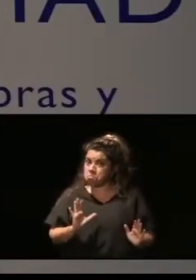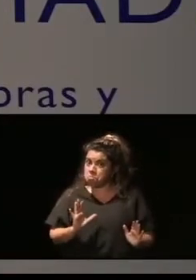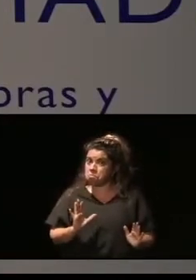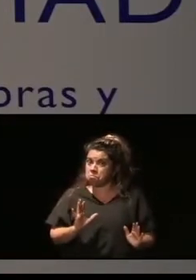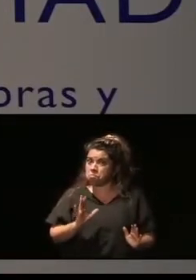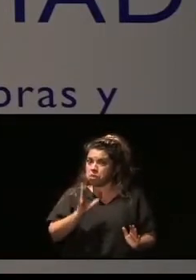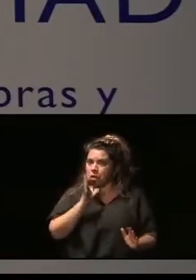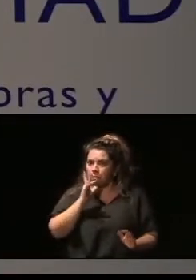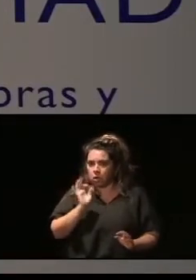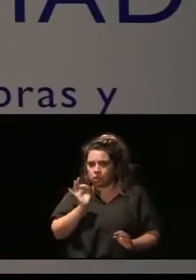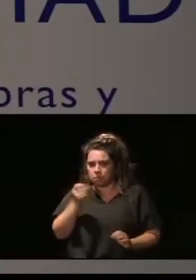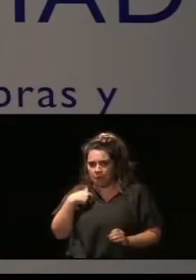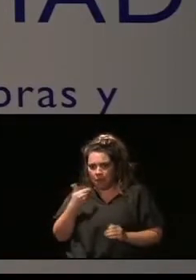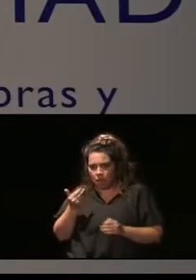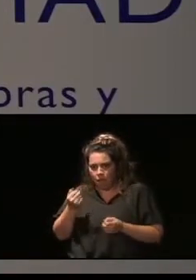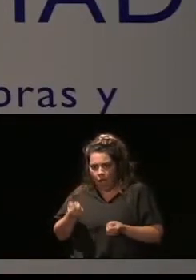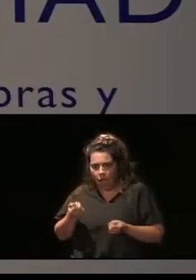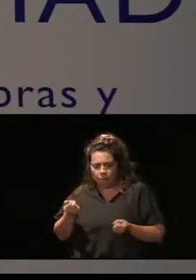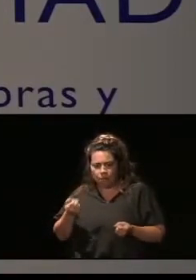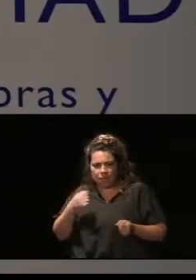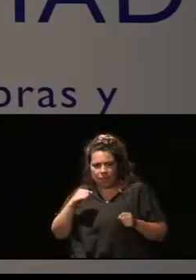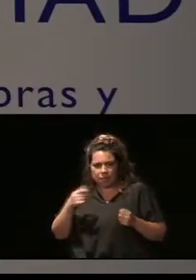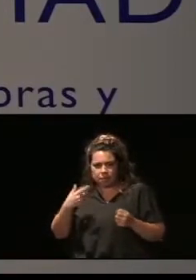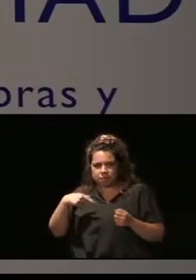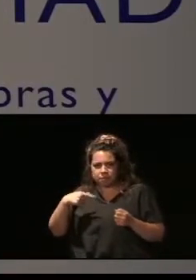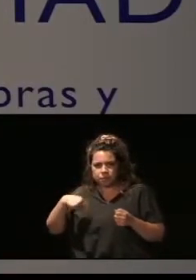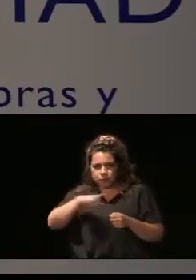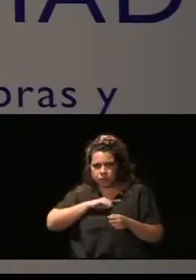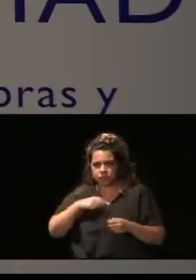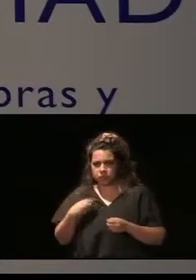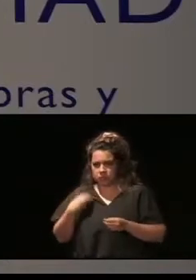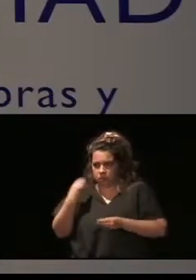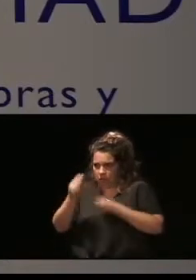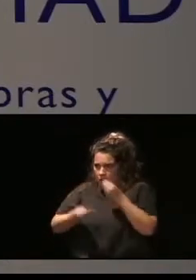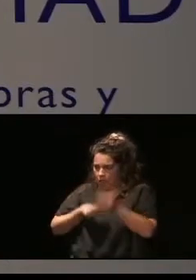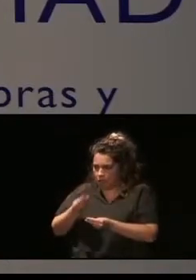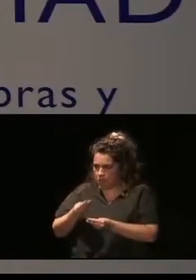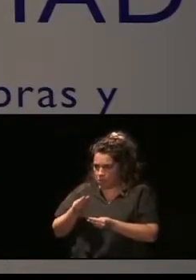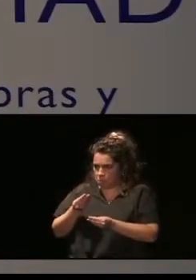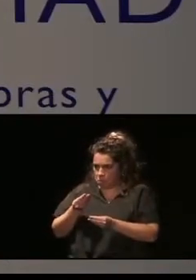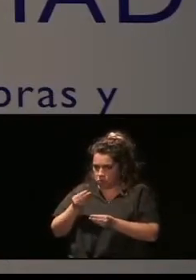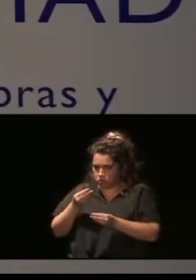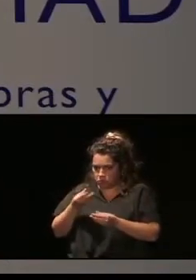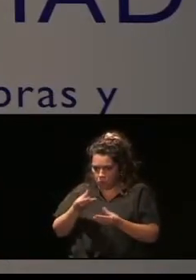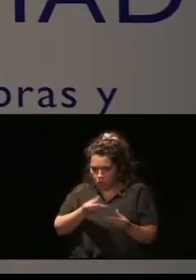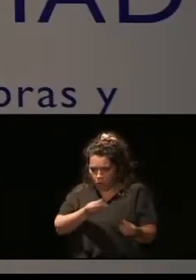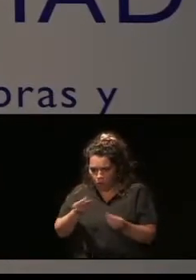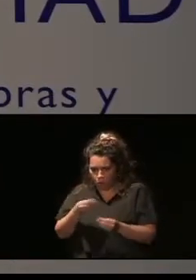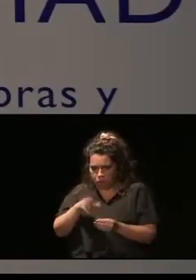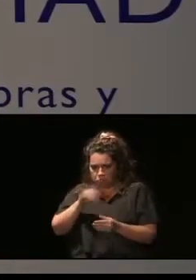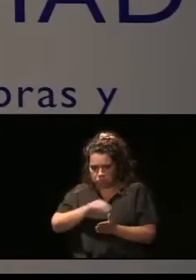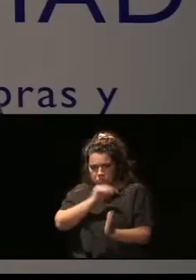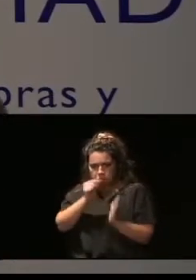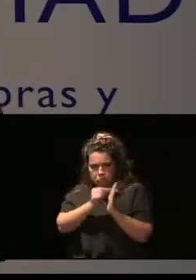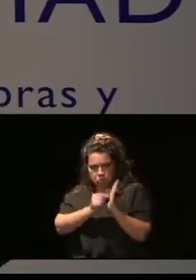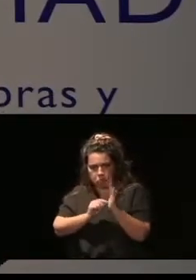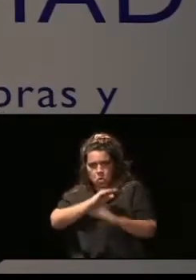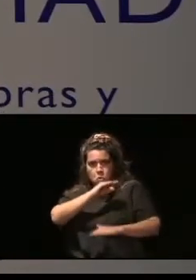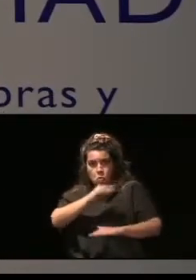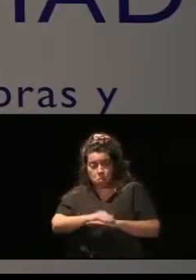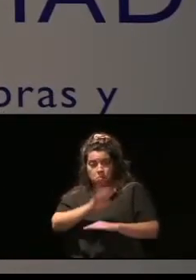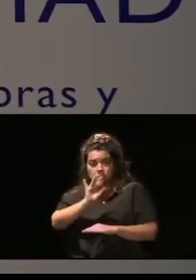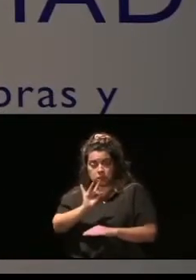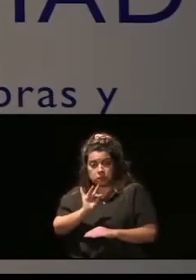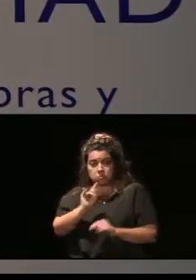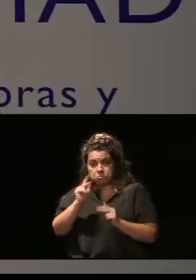gran parte de esas actuaciones que desarrollamos pues reúnen esta característica, permitiendo así un